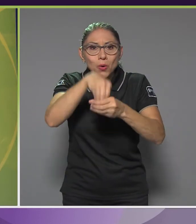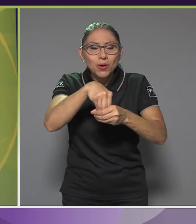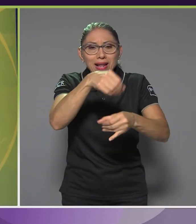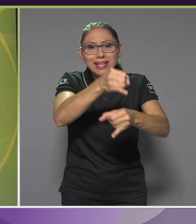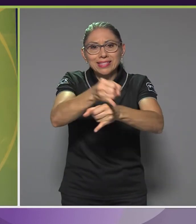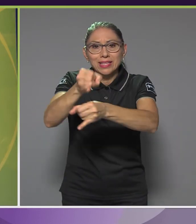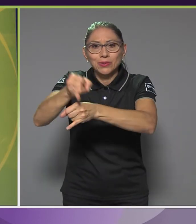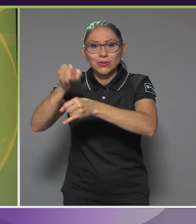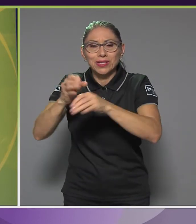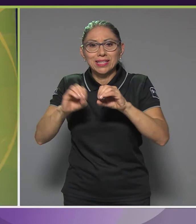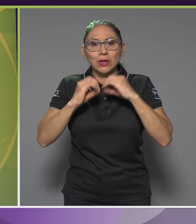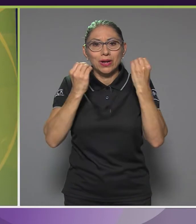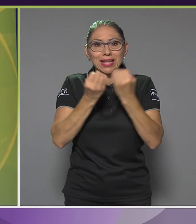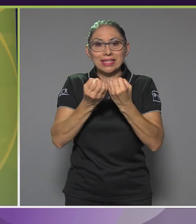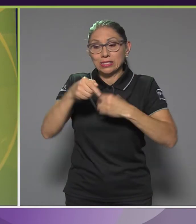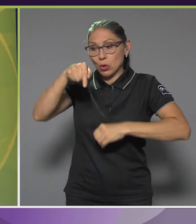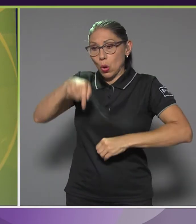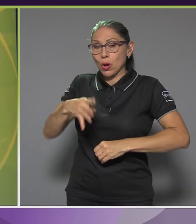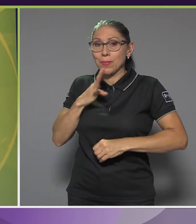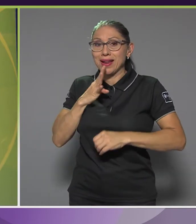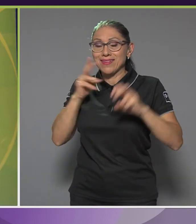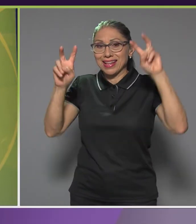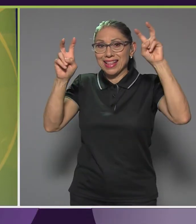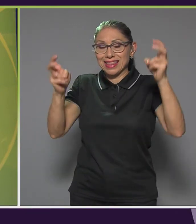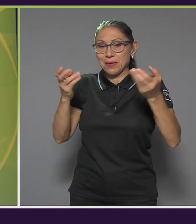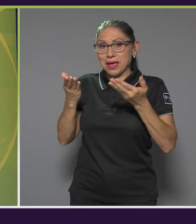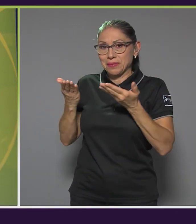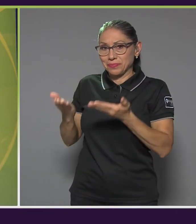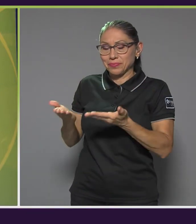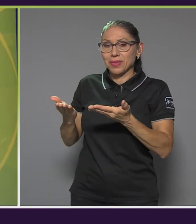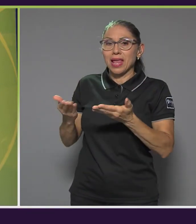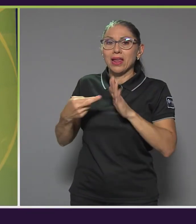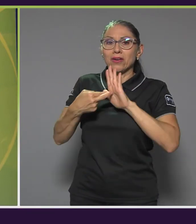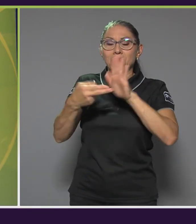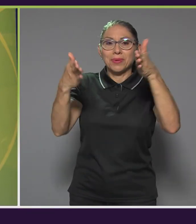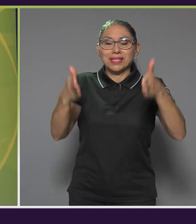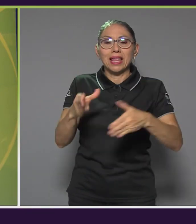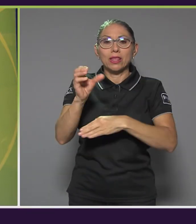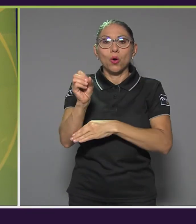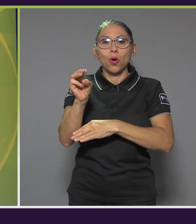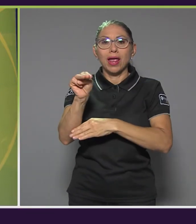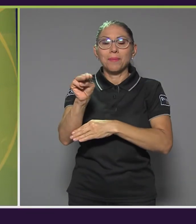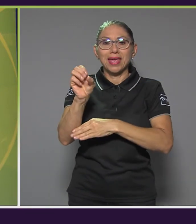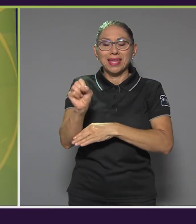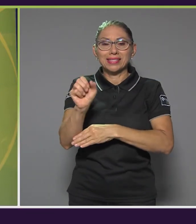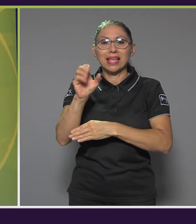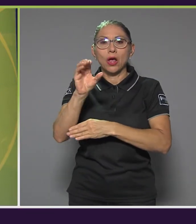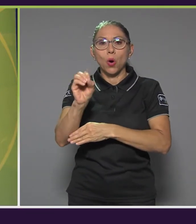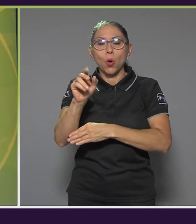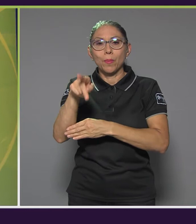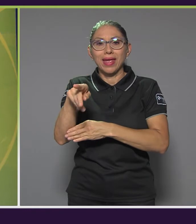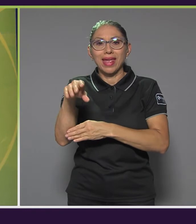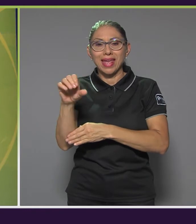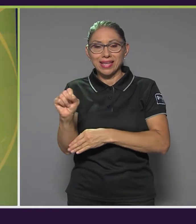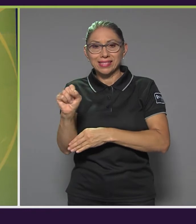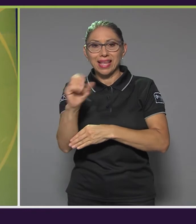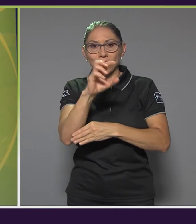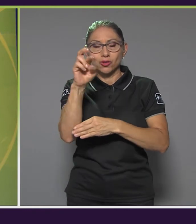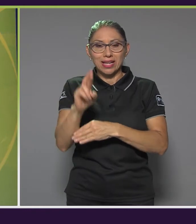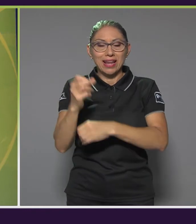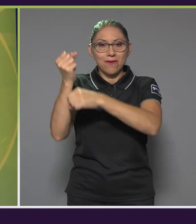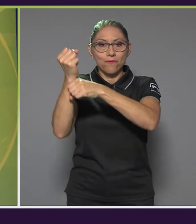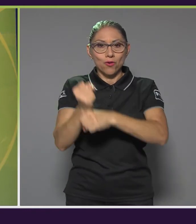acompañan hoy para hablar de este tema representante de la OMS y de la OPS en Costa Rica y de la Fundación